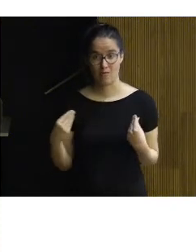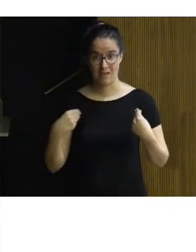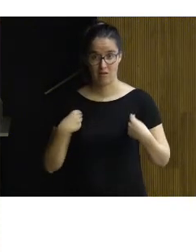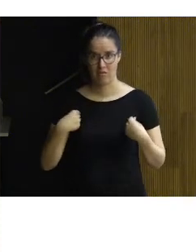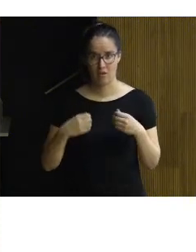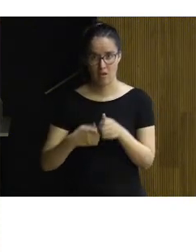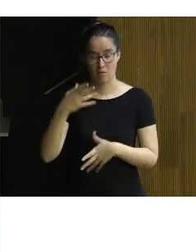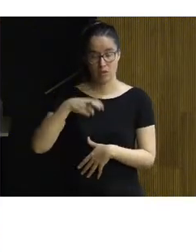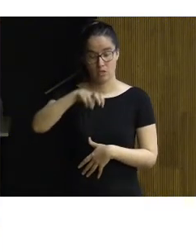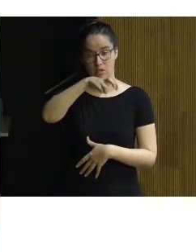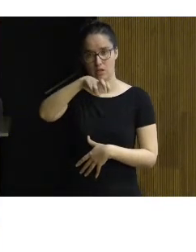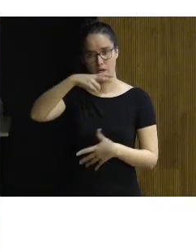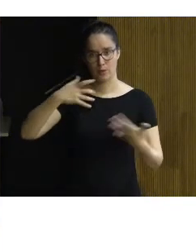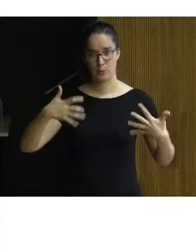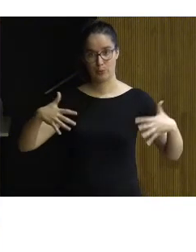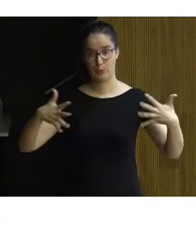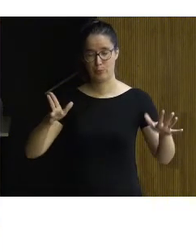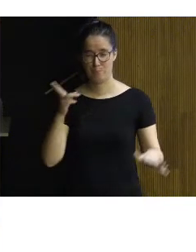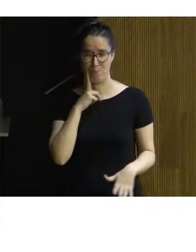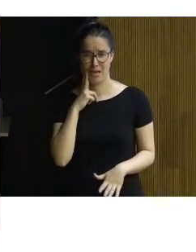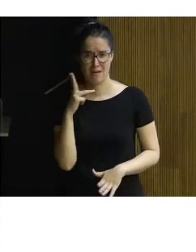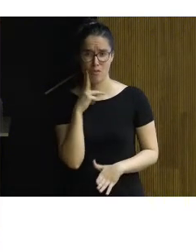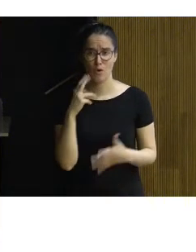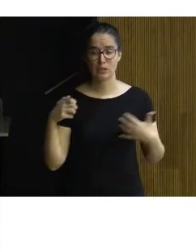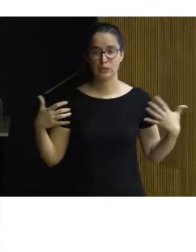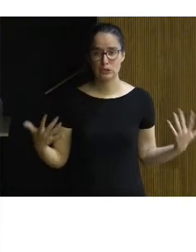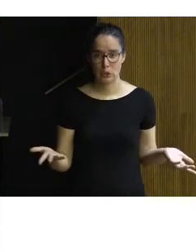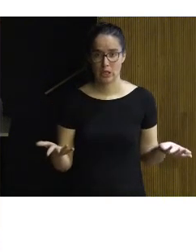escalera que, bueno, da cierto terror. Por lo tanto,